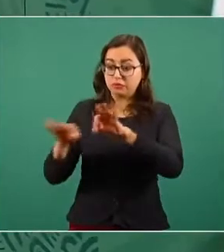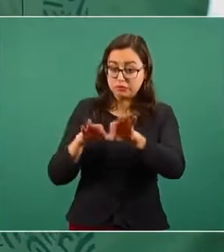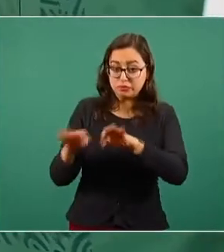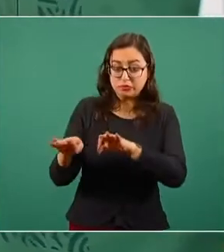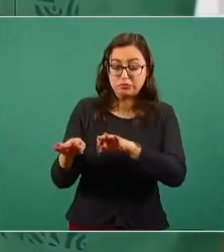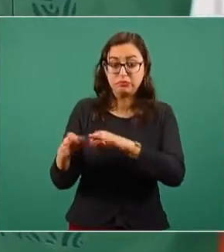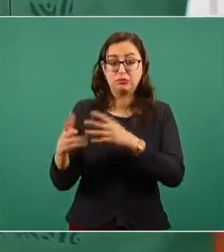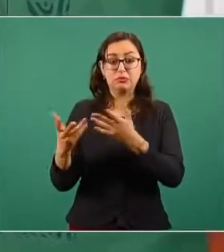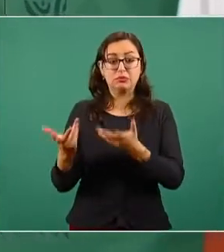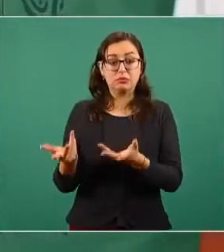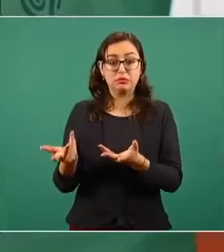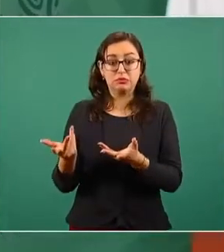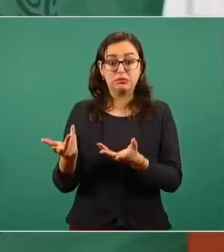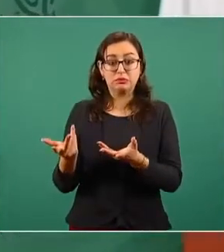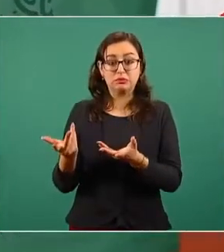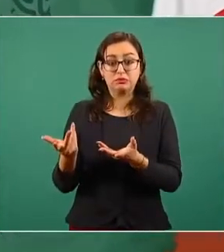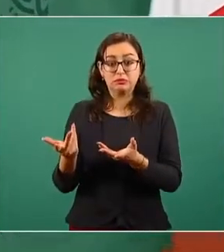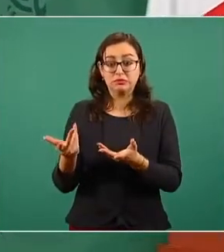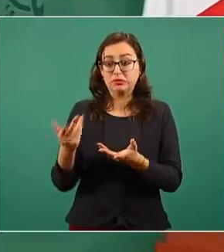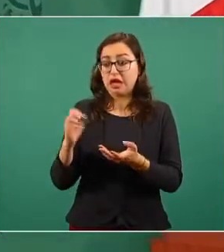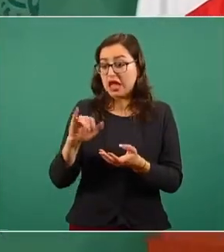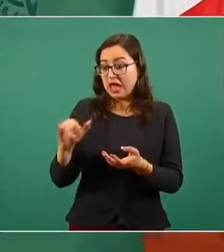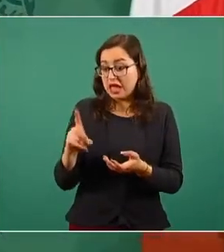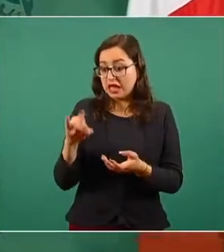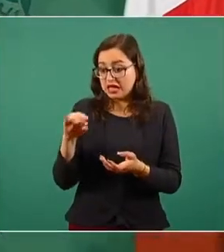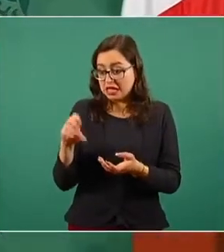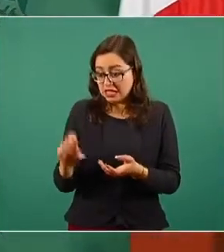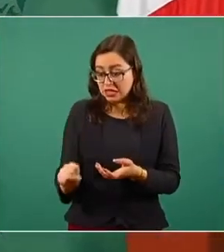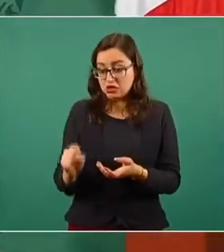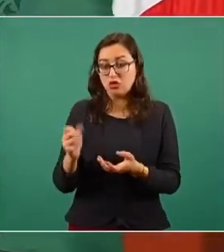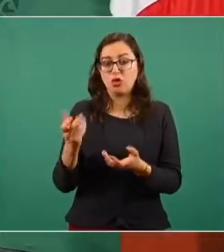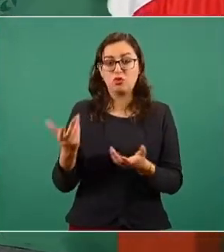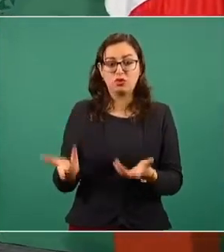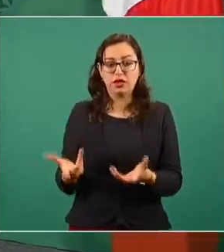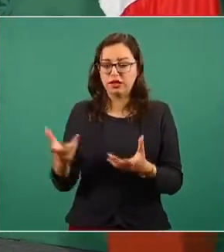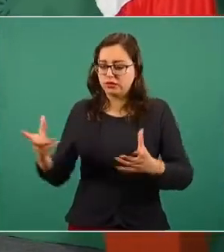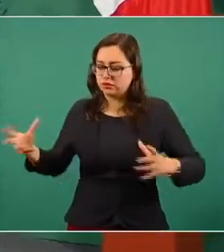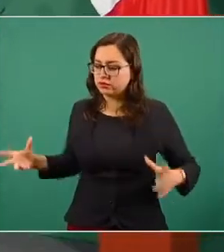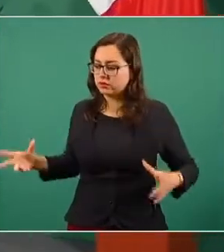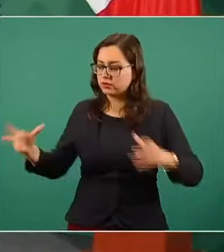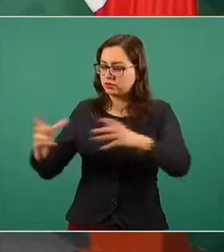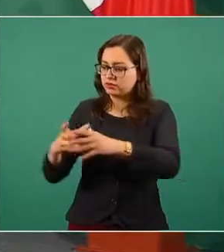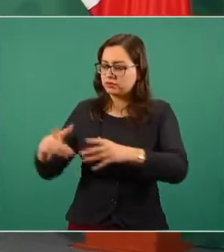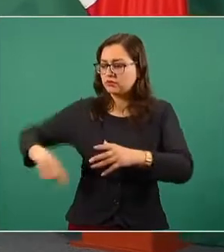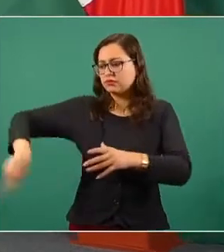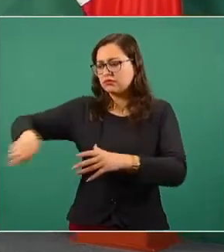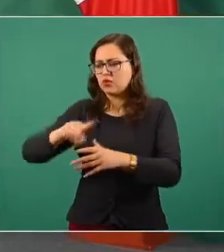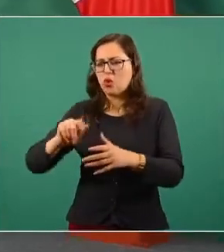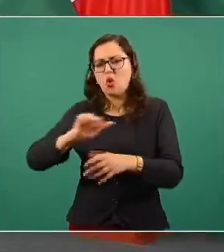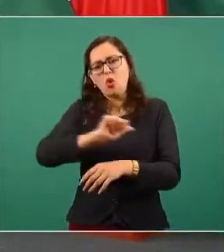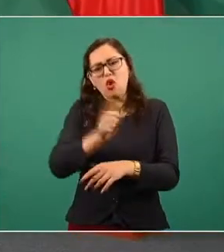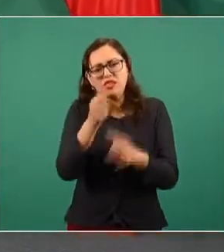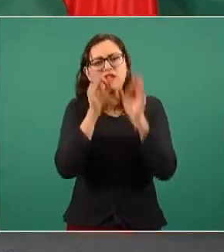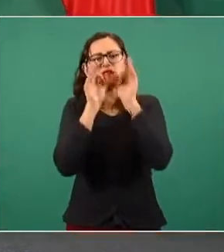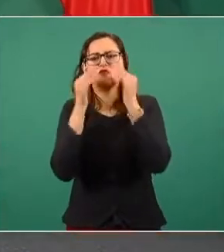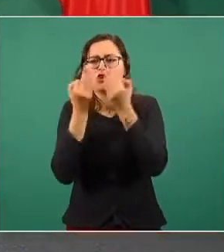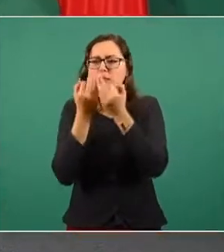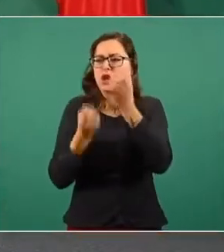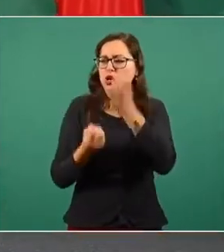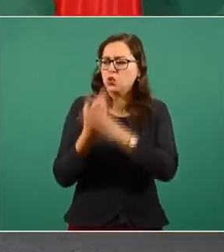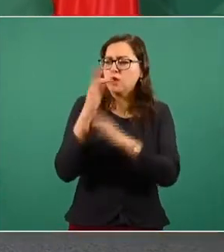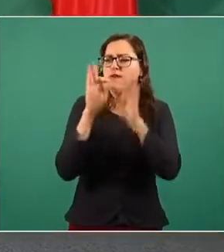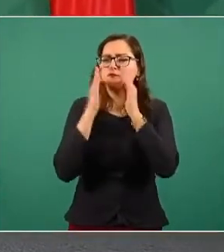ejidos o campesinos a otro tipo de plantaciones y otro tipo de